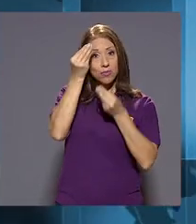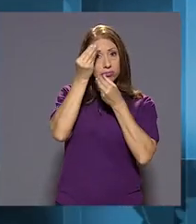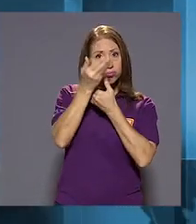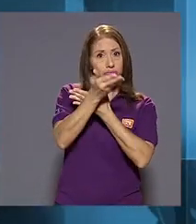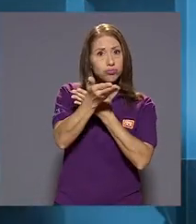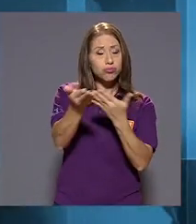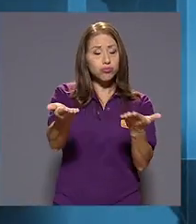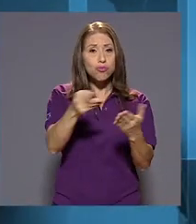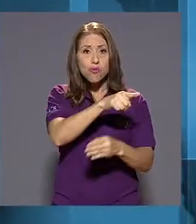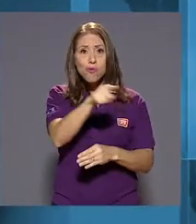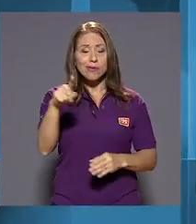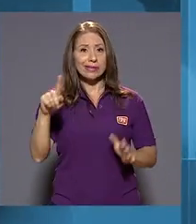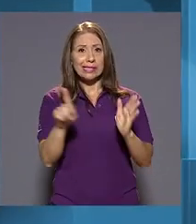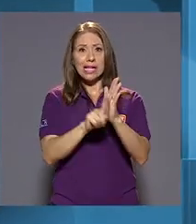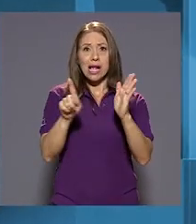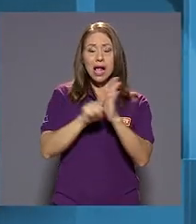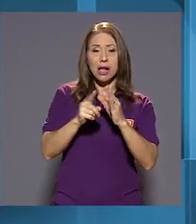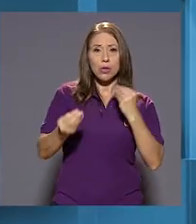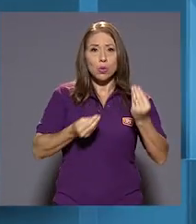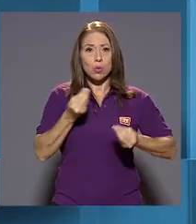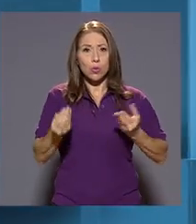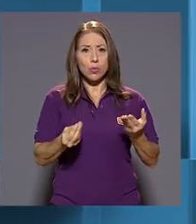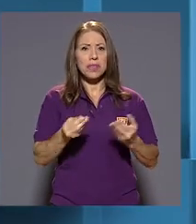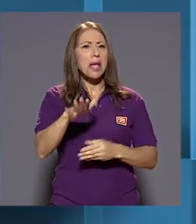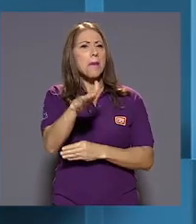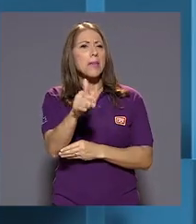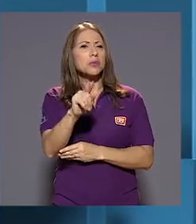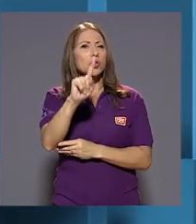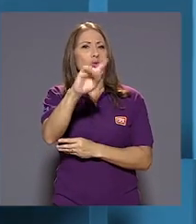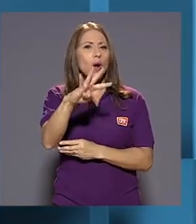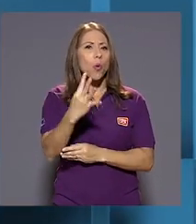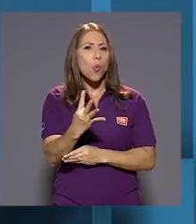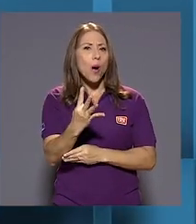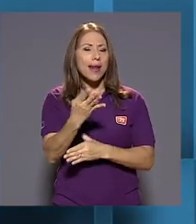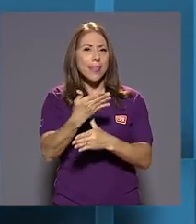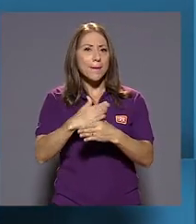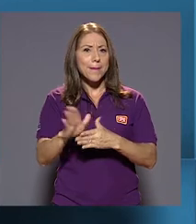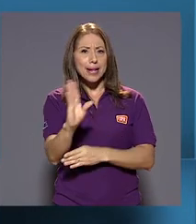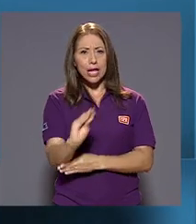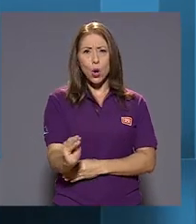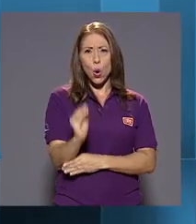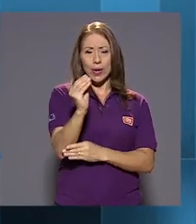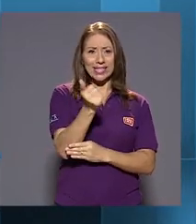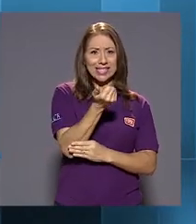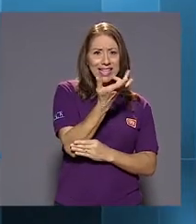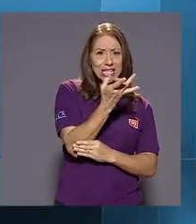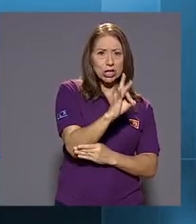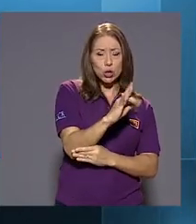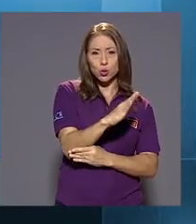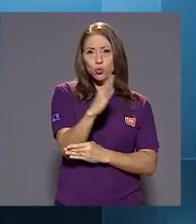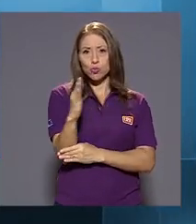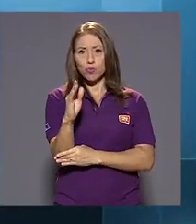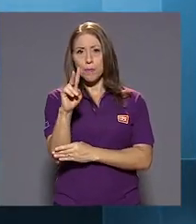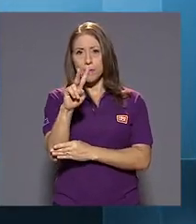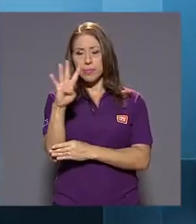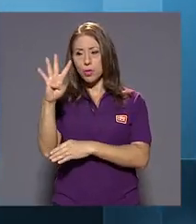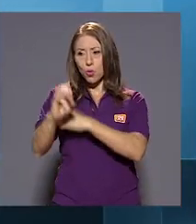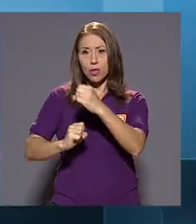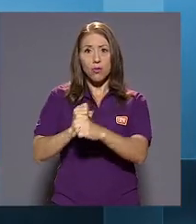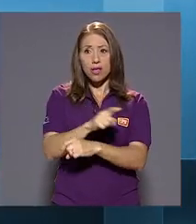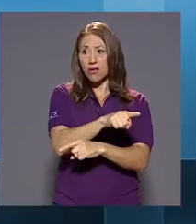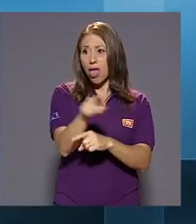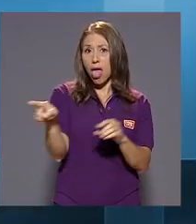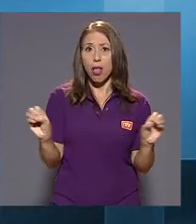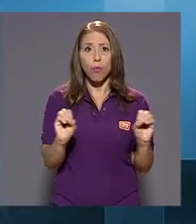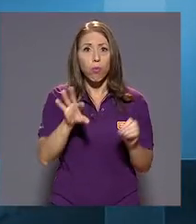otro dato alarmante. Alrededor de una cuarta parte de los jóvenes de entre 18 y 24 años no tiene